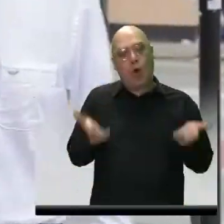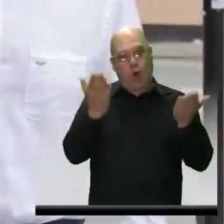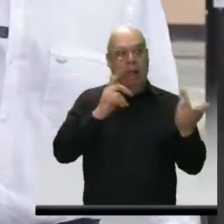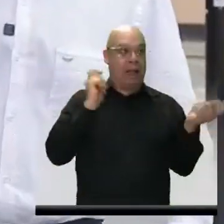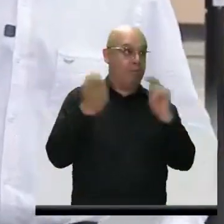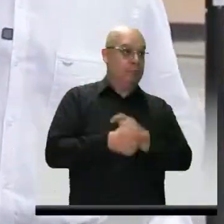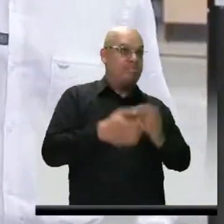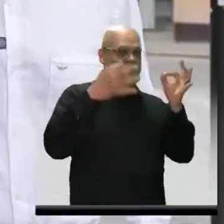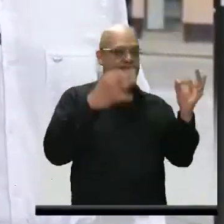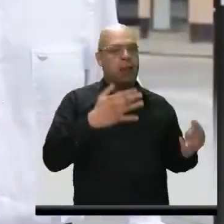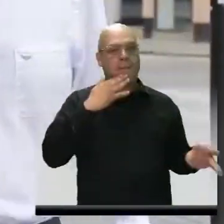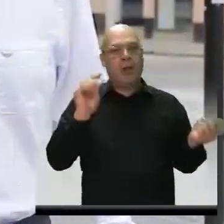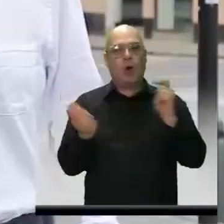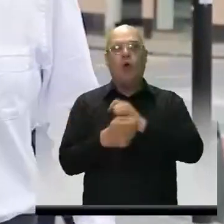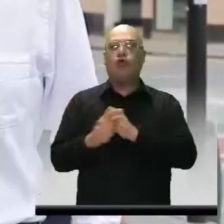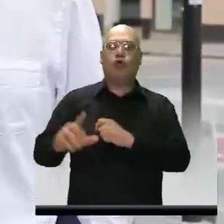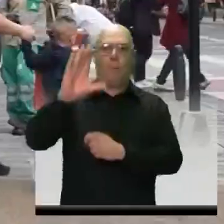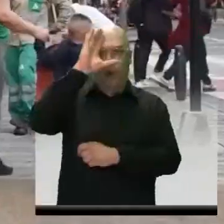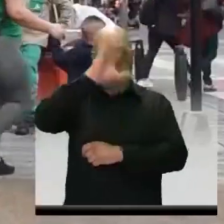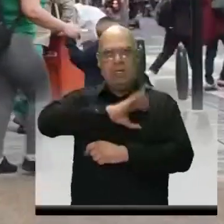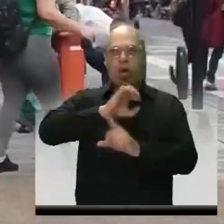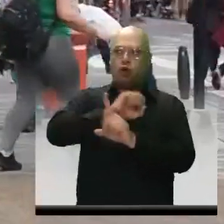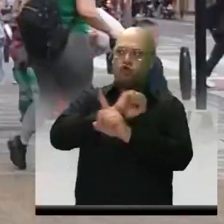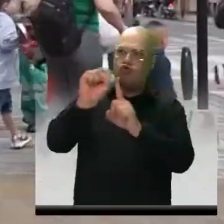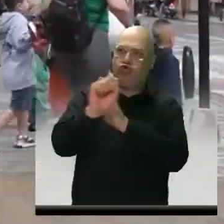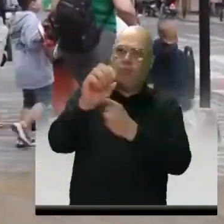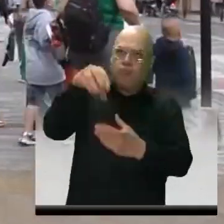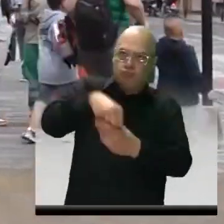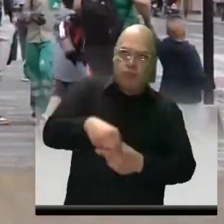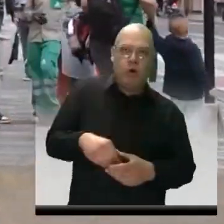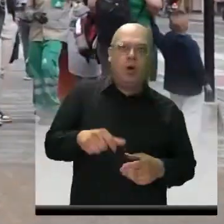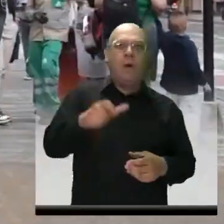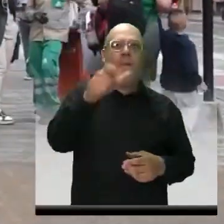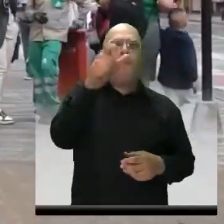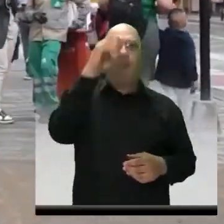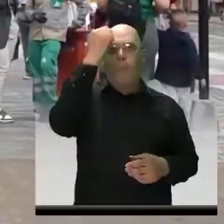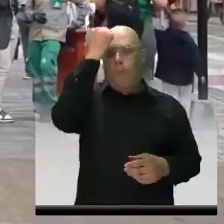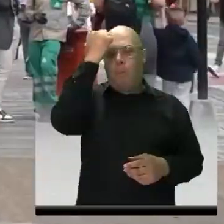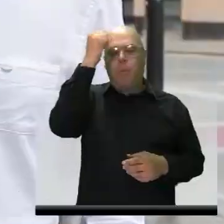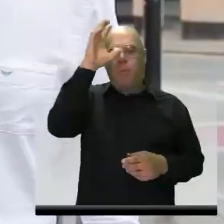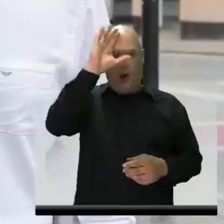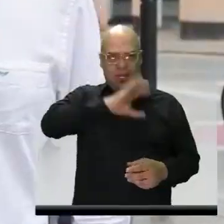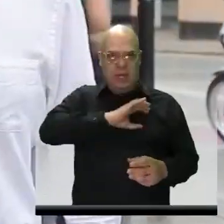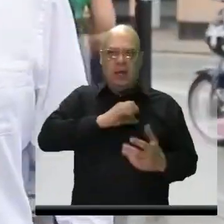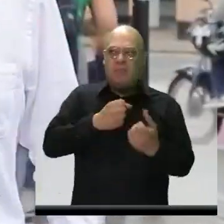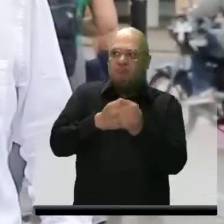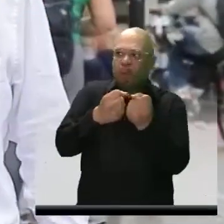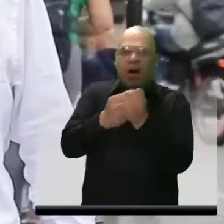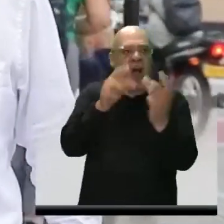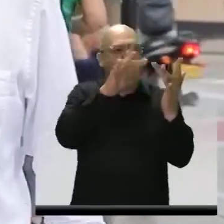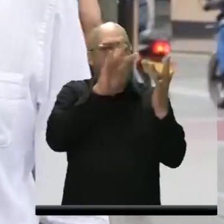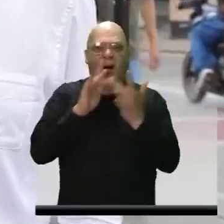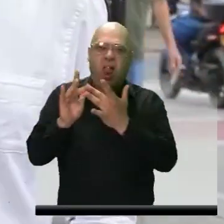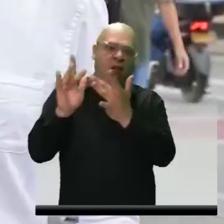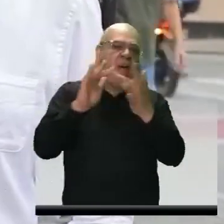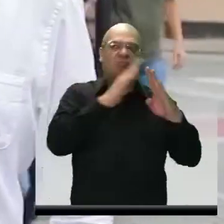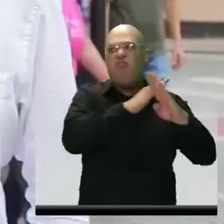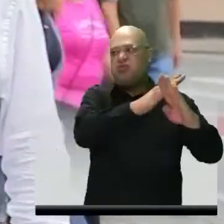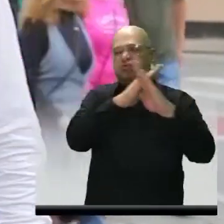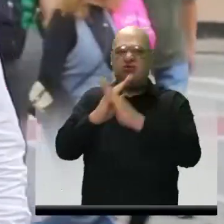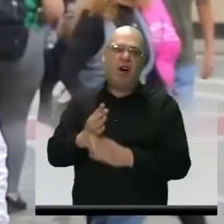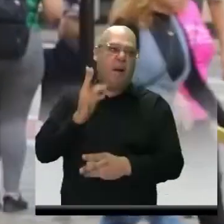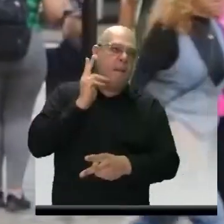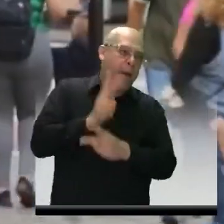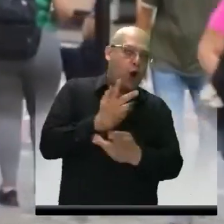policía más social, una policía que sigue preveniendo el delito y está mostrando para la convivencia y entornos protectores.